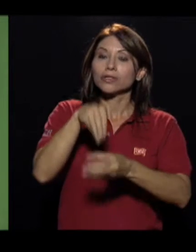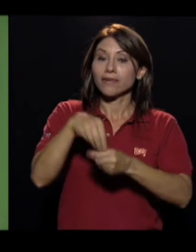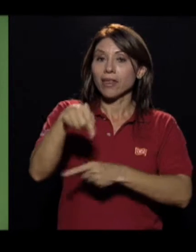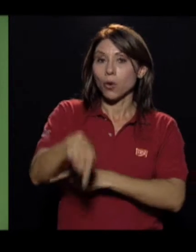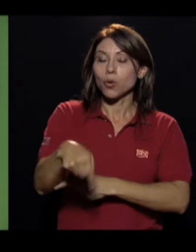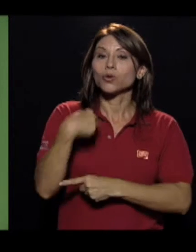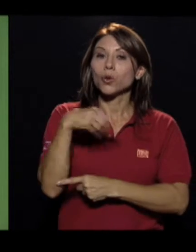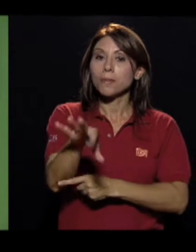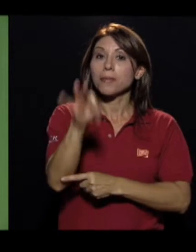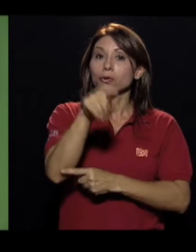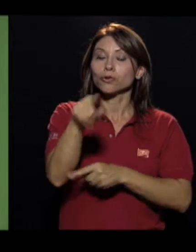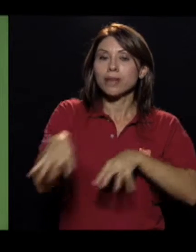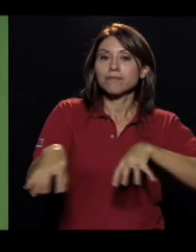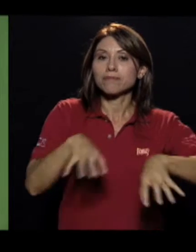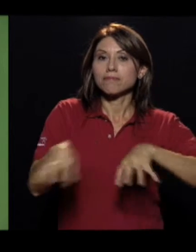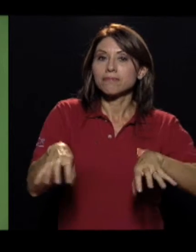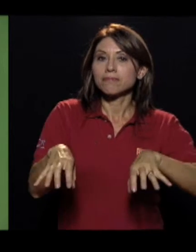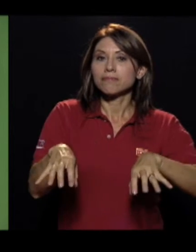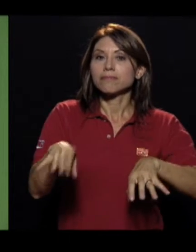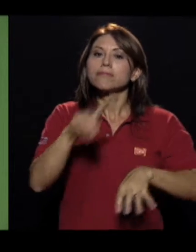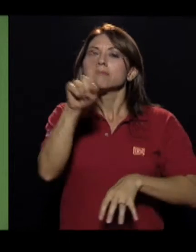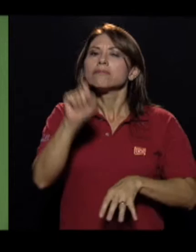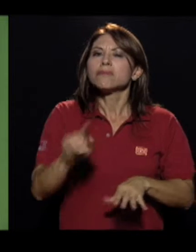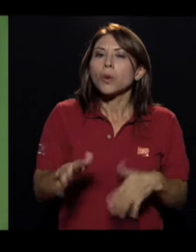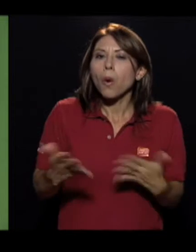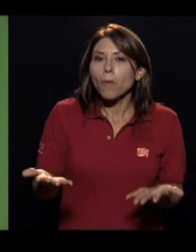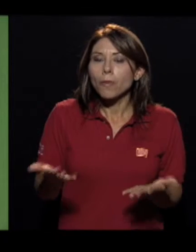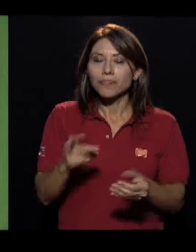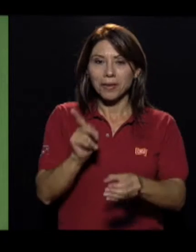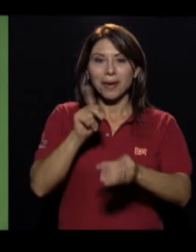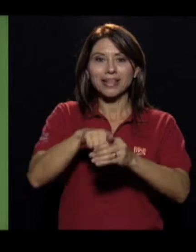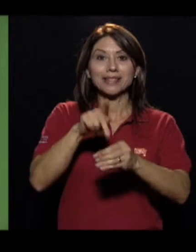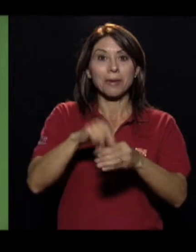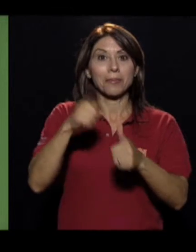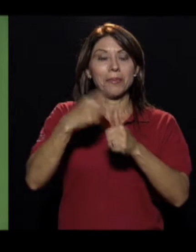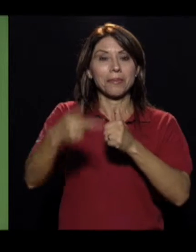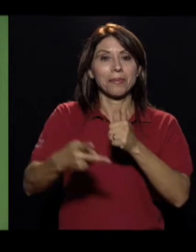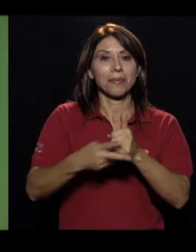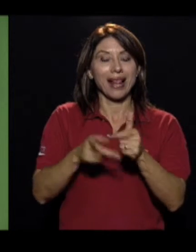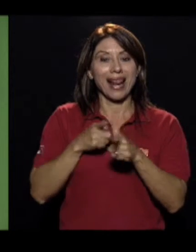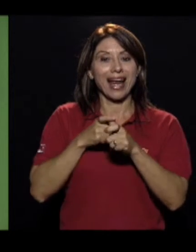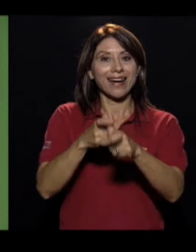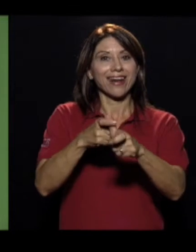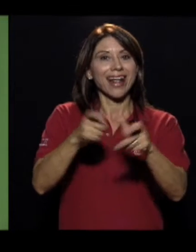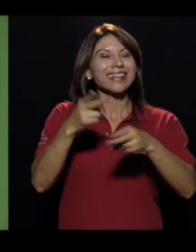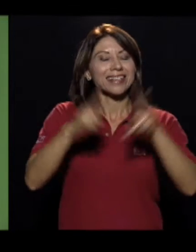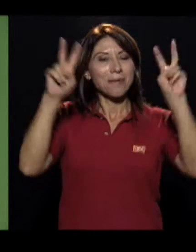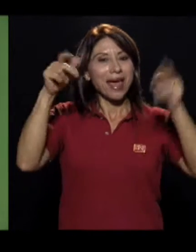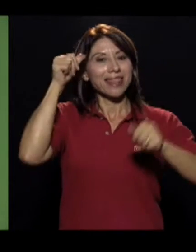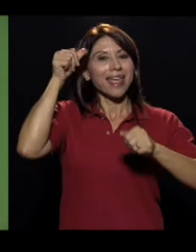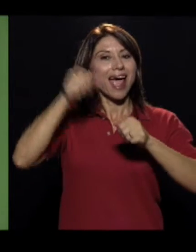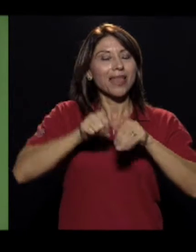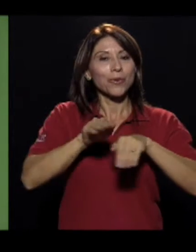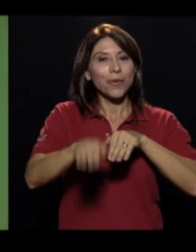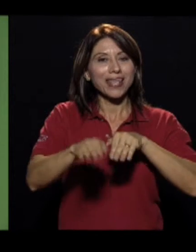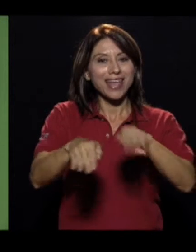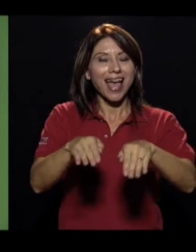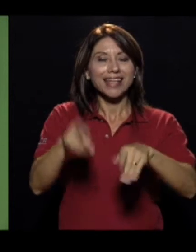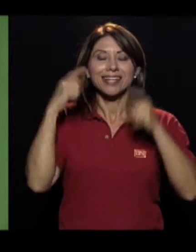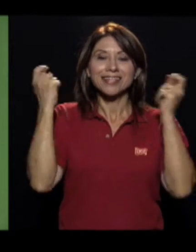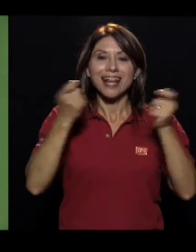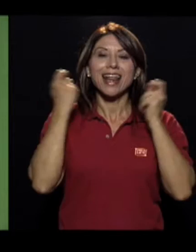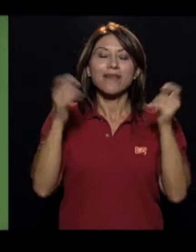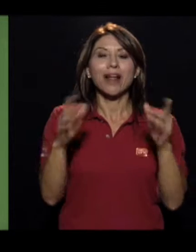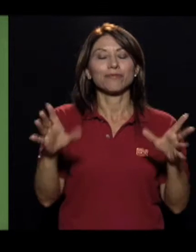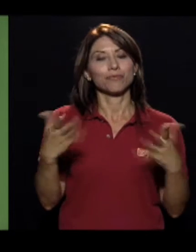En la agenda inclusiva del día de hoy le invito a ponerse activo. ¿Cómo? Participando en la primera edición de la carrera de Jando Huella.